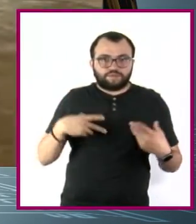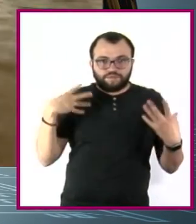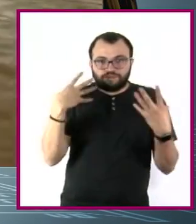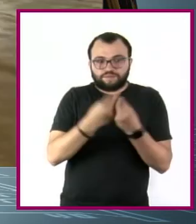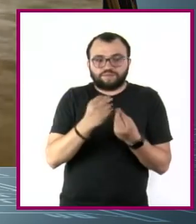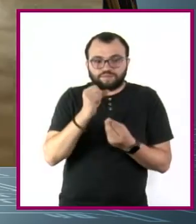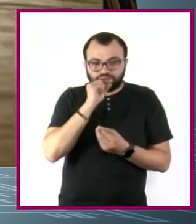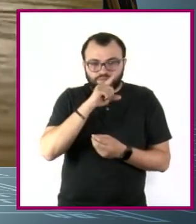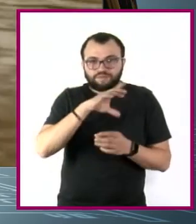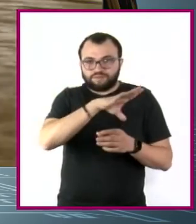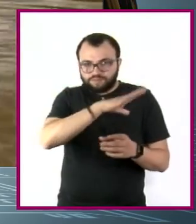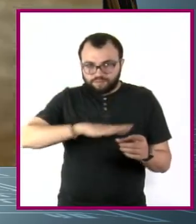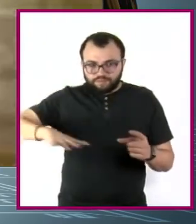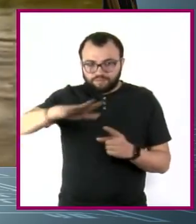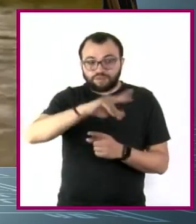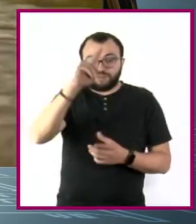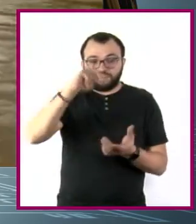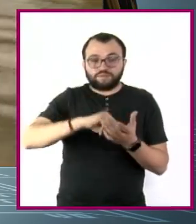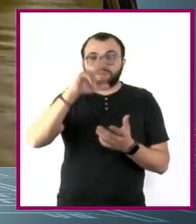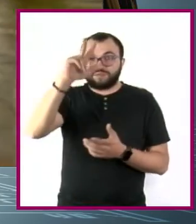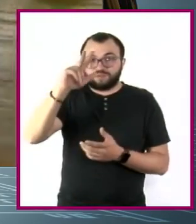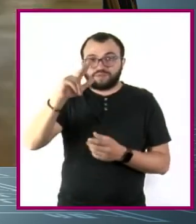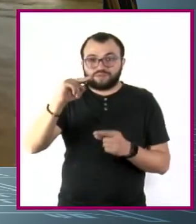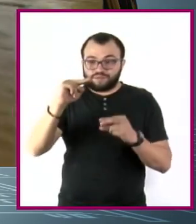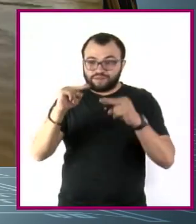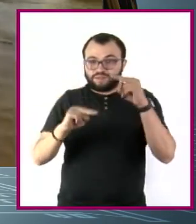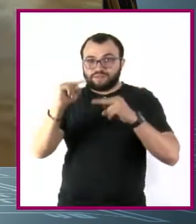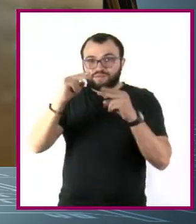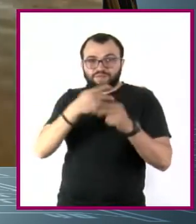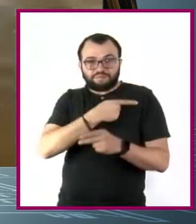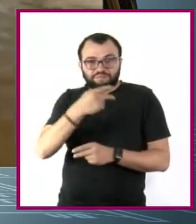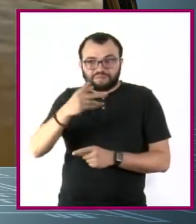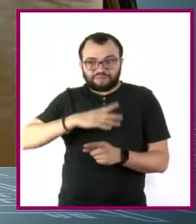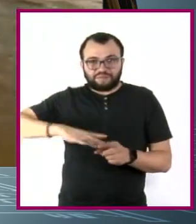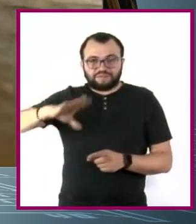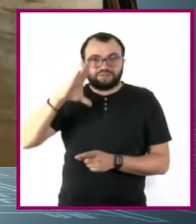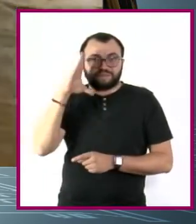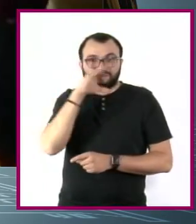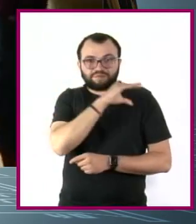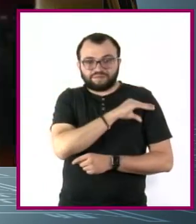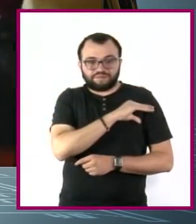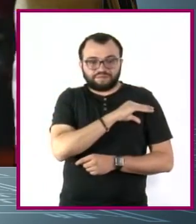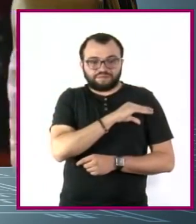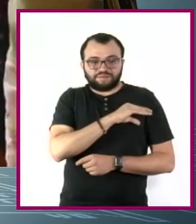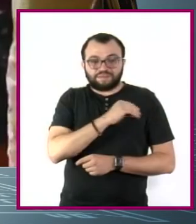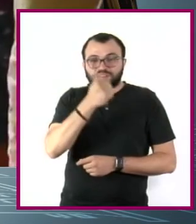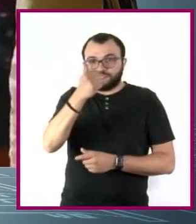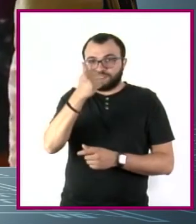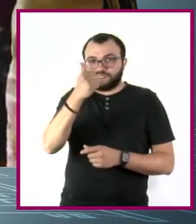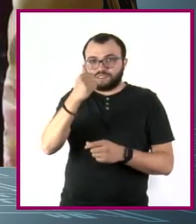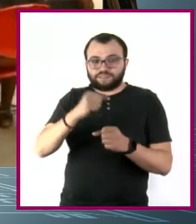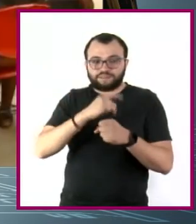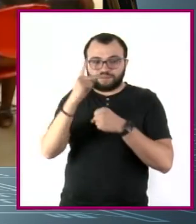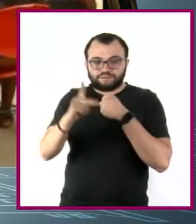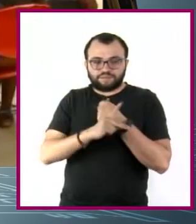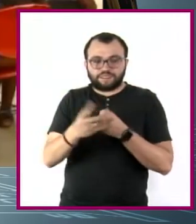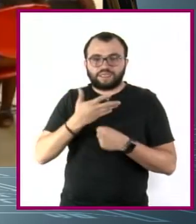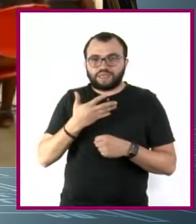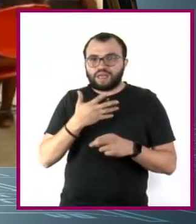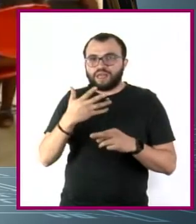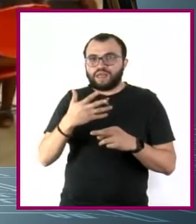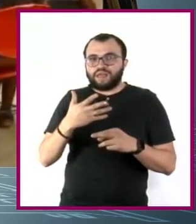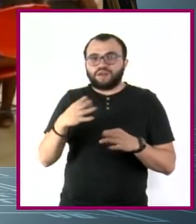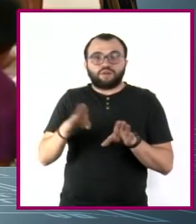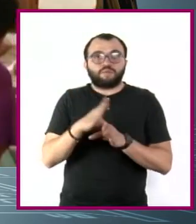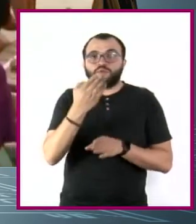la región. En 2018, el nivel de pobreza económica de la población afrodescendiente en seis países superaba el de la población